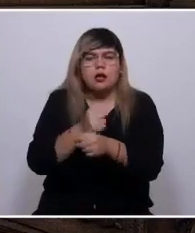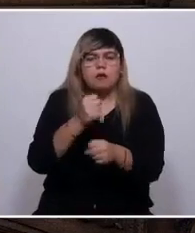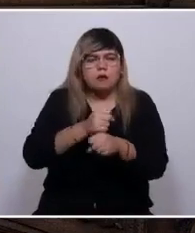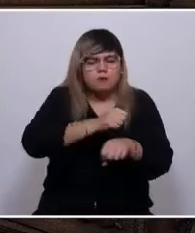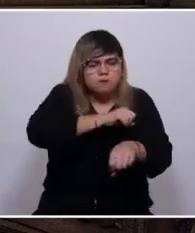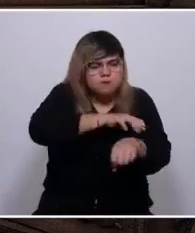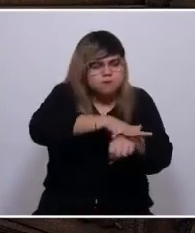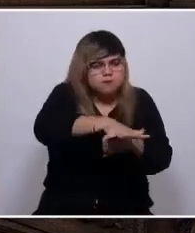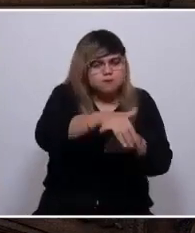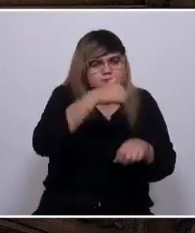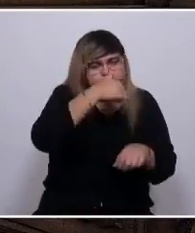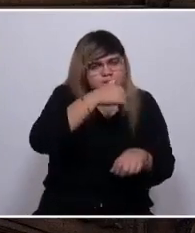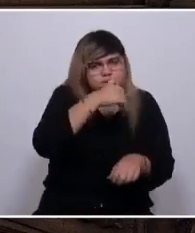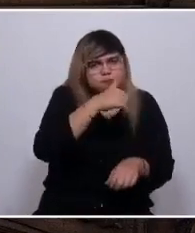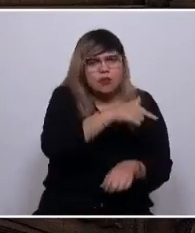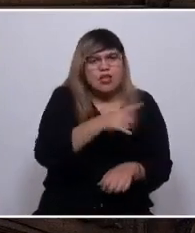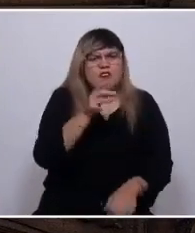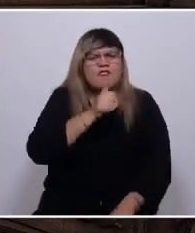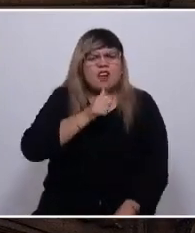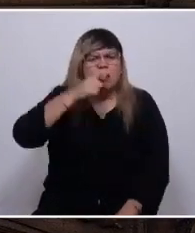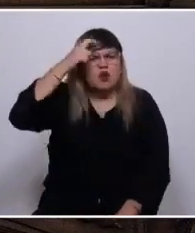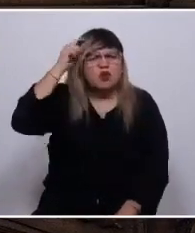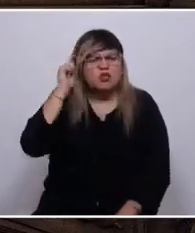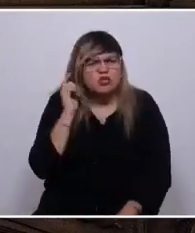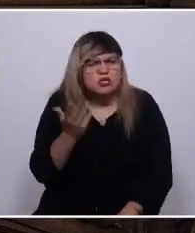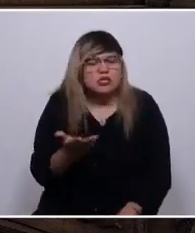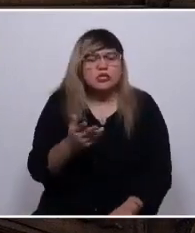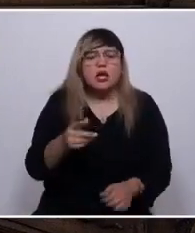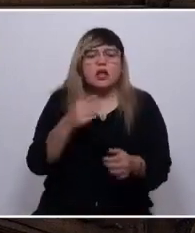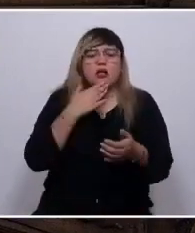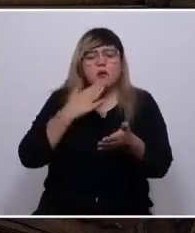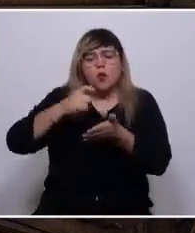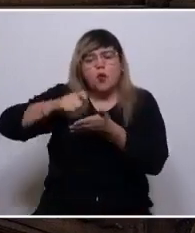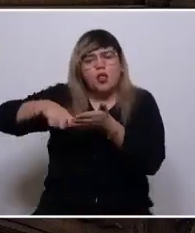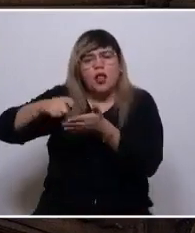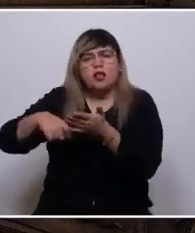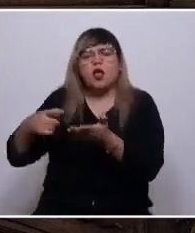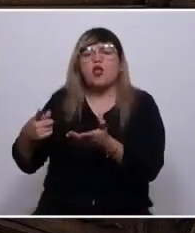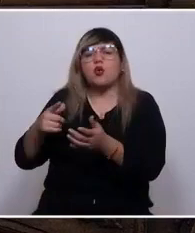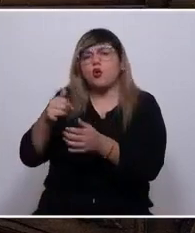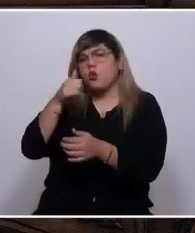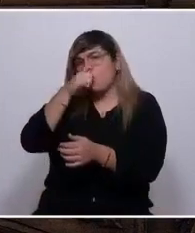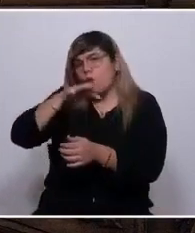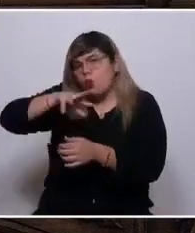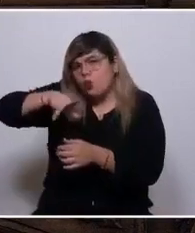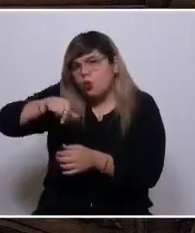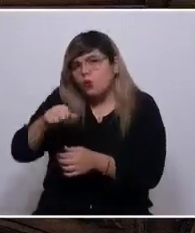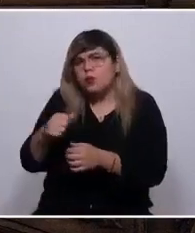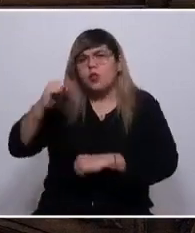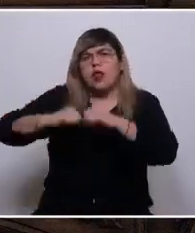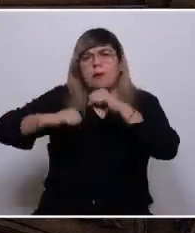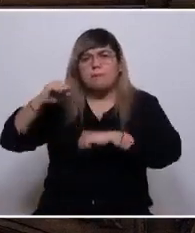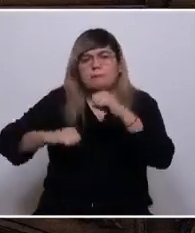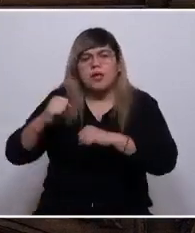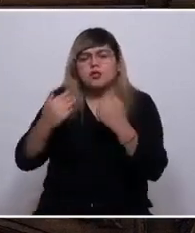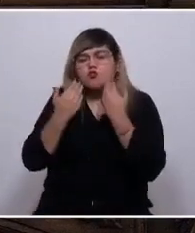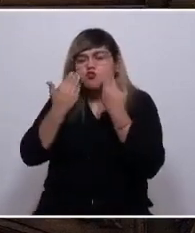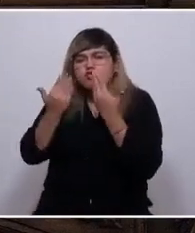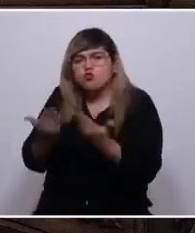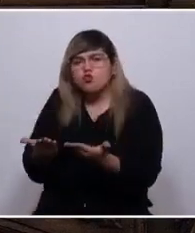esta conducción inconsciente. Asimismo, ¿cómo explicar que un tratado corrupto como el TPP11 redactado por las empresas transnacionales que beneficia,